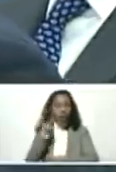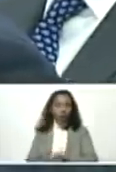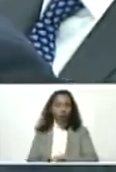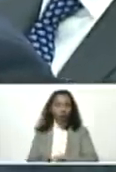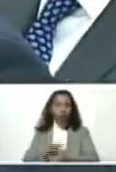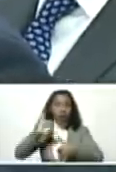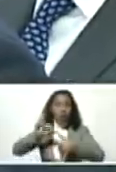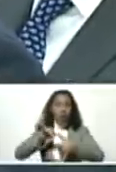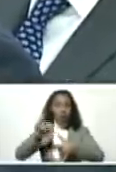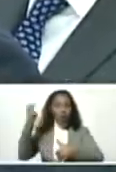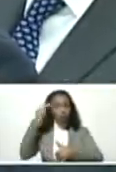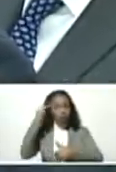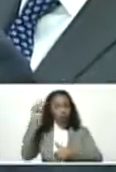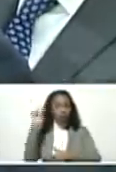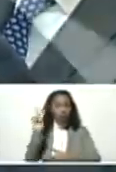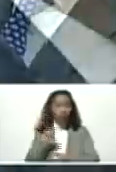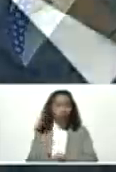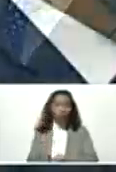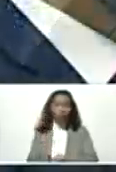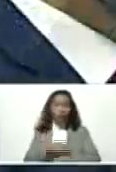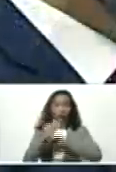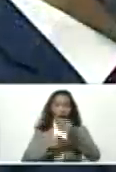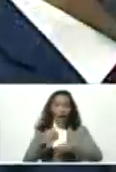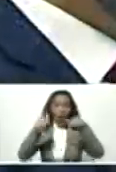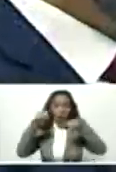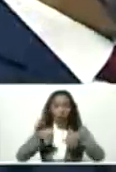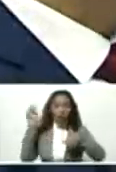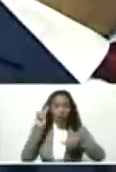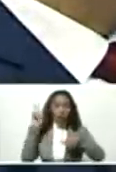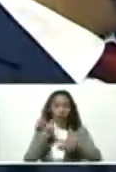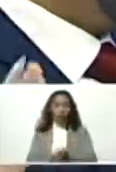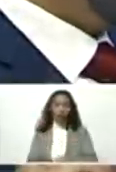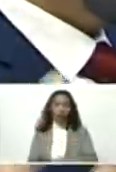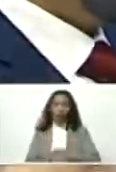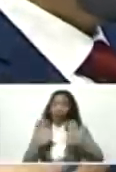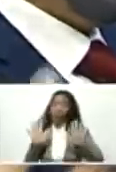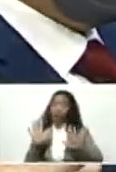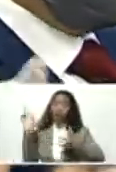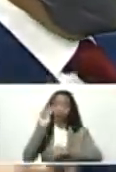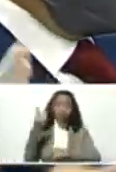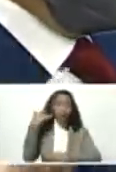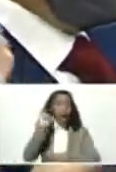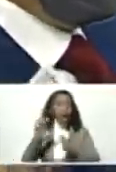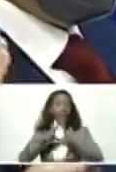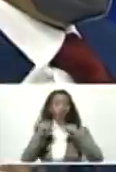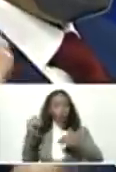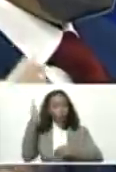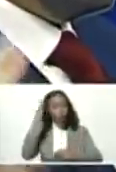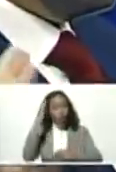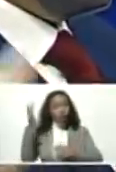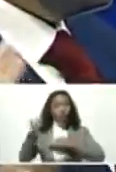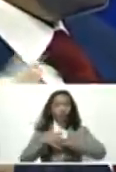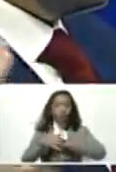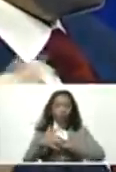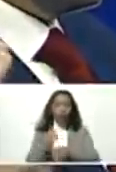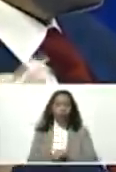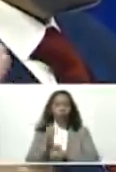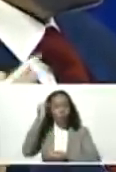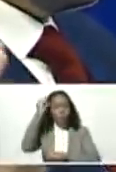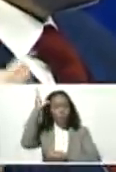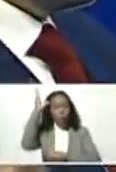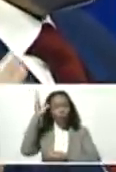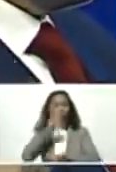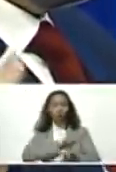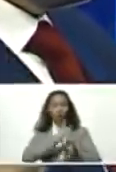ingenieros venezolanos, Made in Venezuela. Así que Venezuela lo tiene todo, en conocimiento, en tecnología, en capacidad,